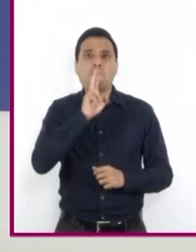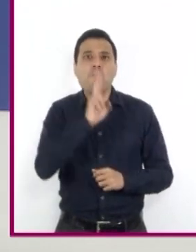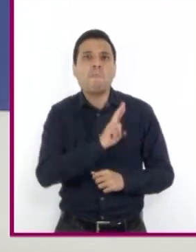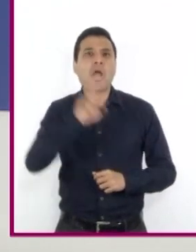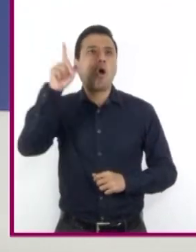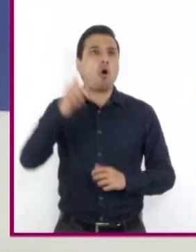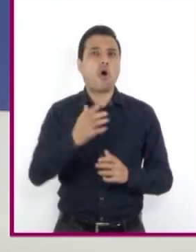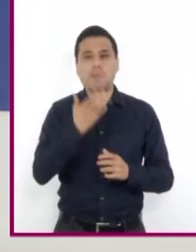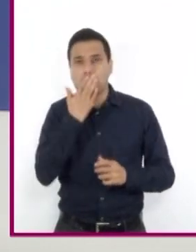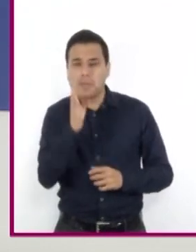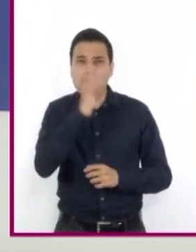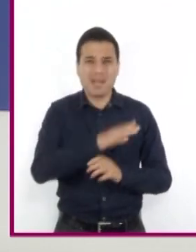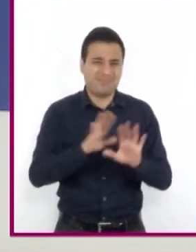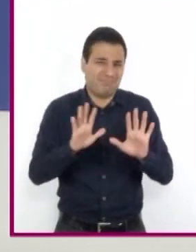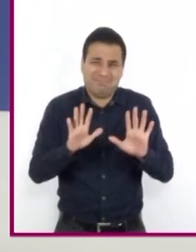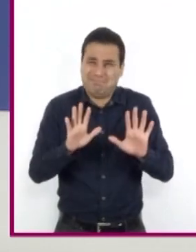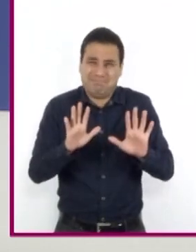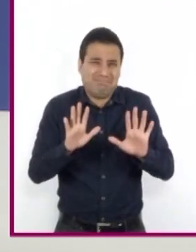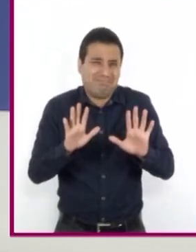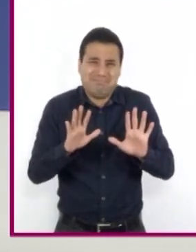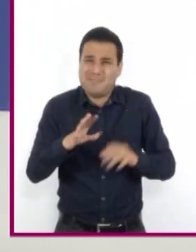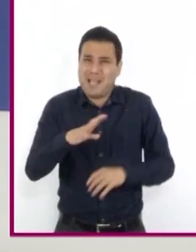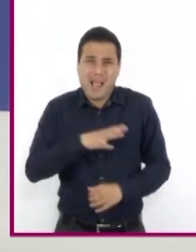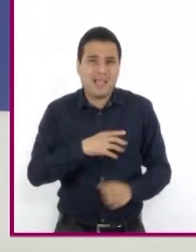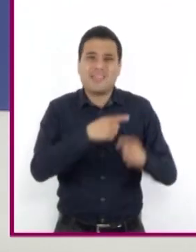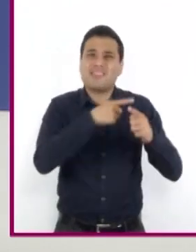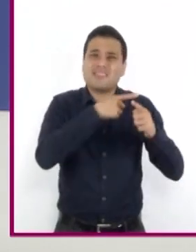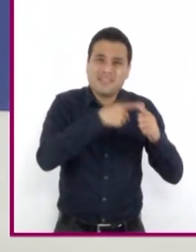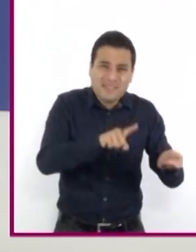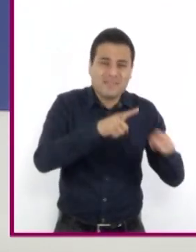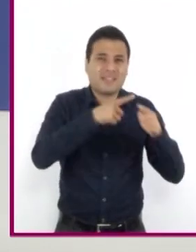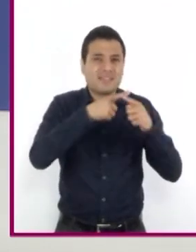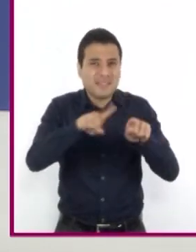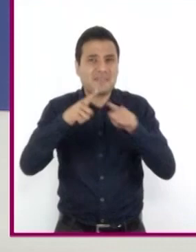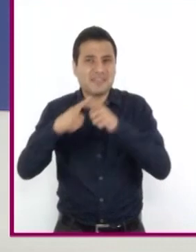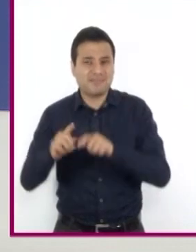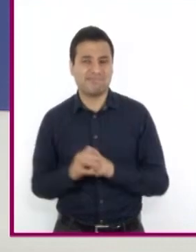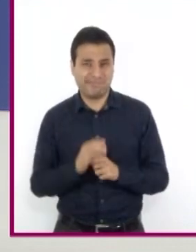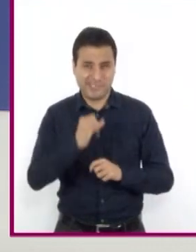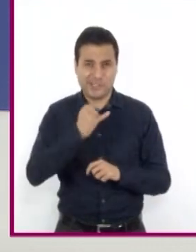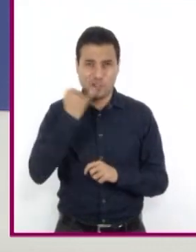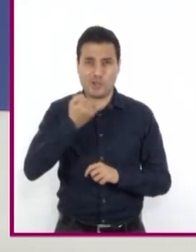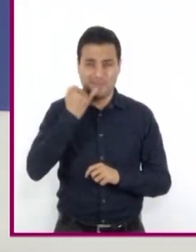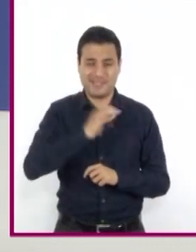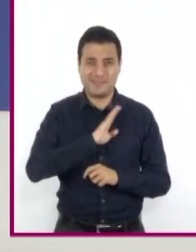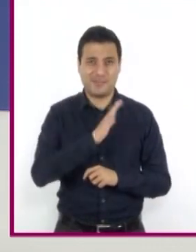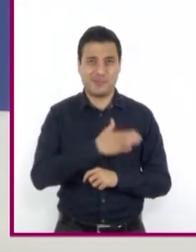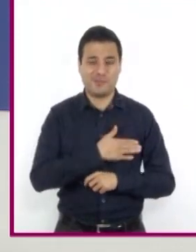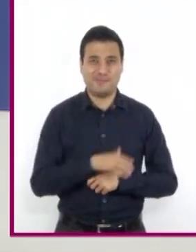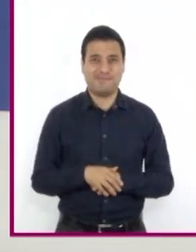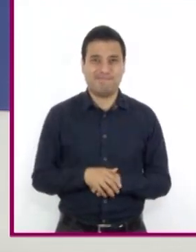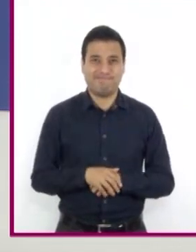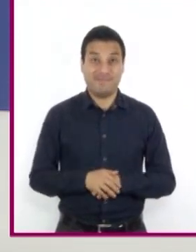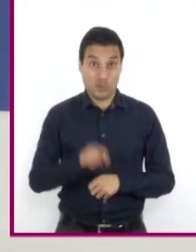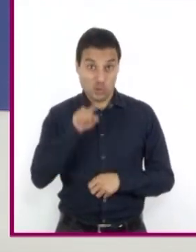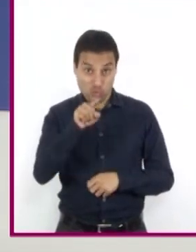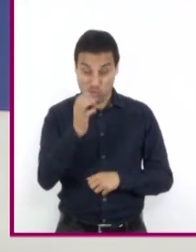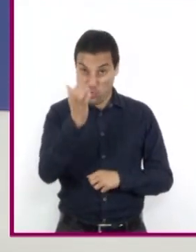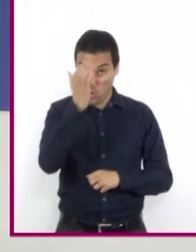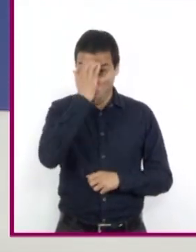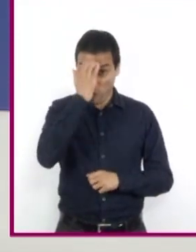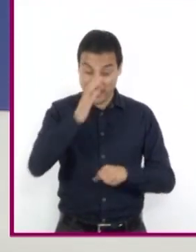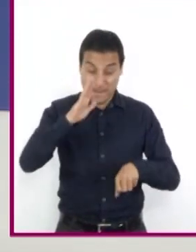peor. Simplemente nos demuestran las infinitas posibilidades que tiene nuestra lengua. Para conocer más sobre este